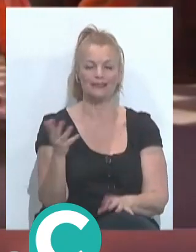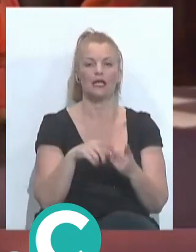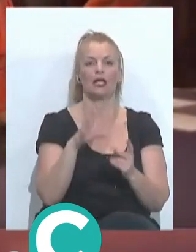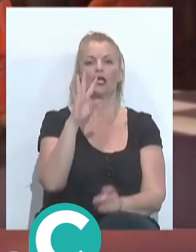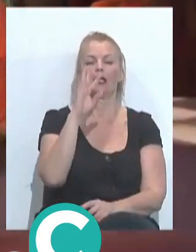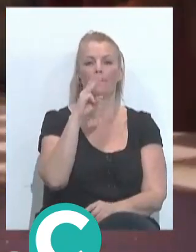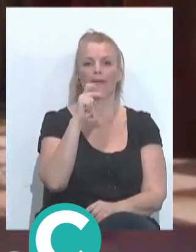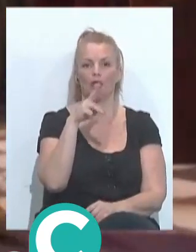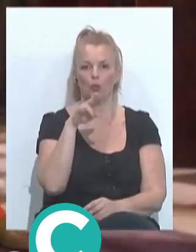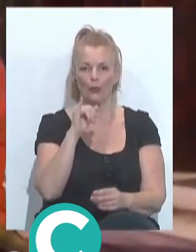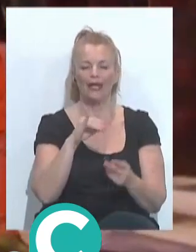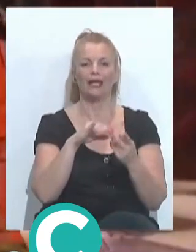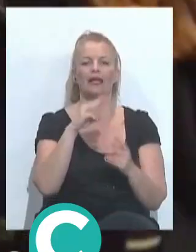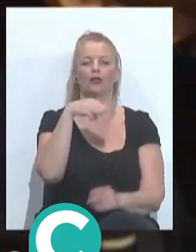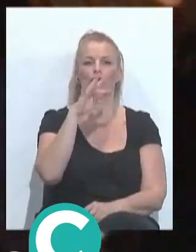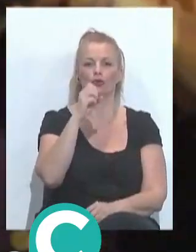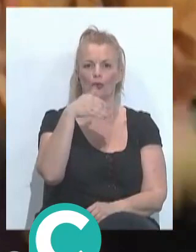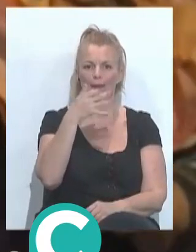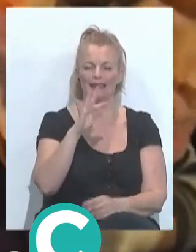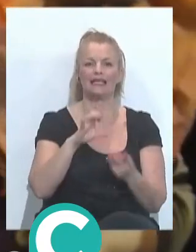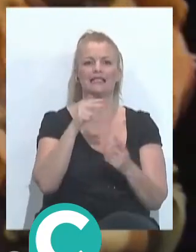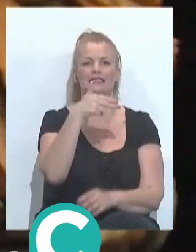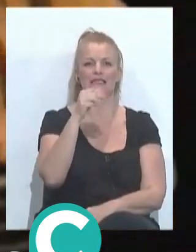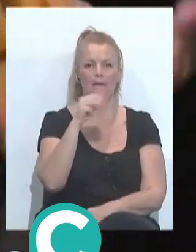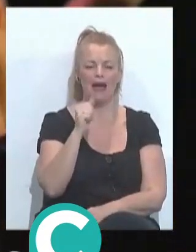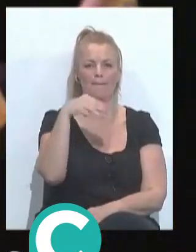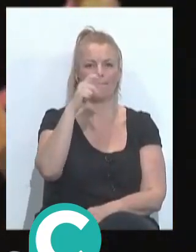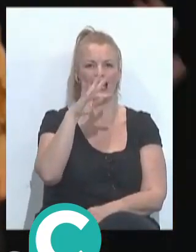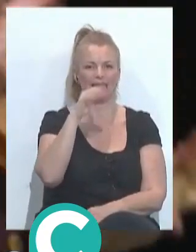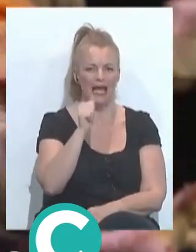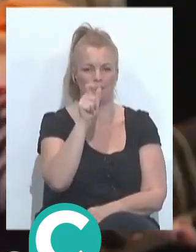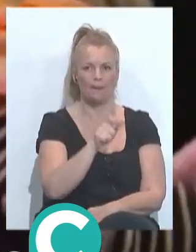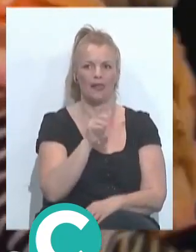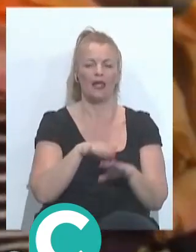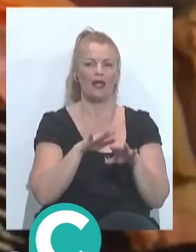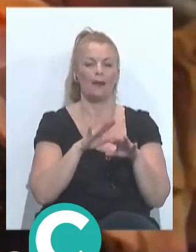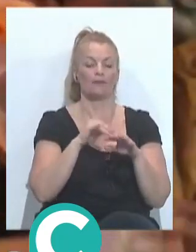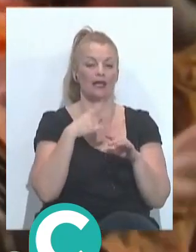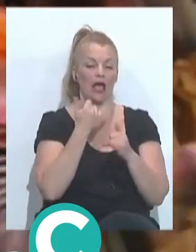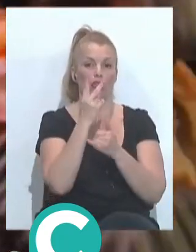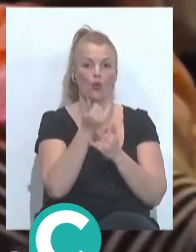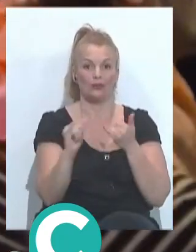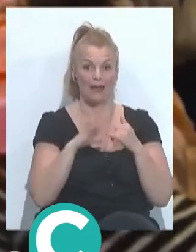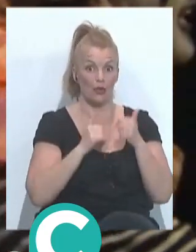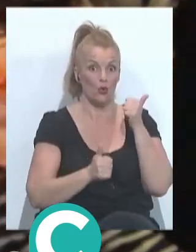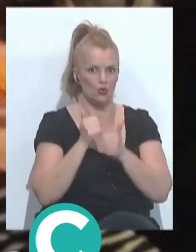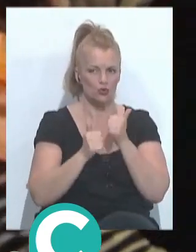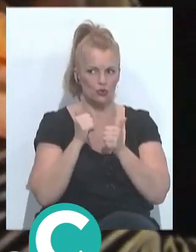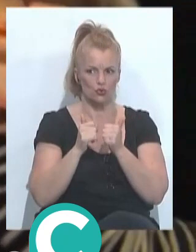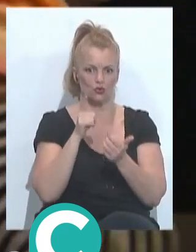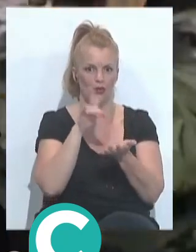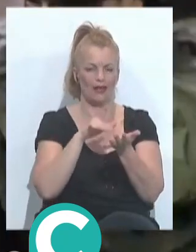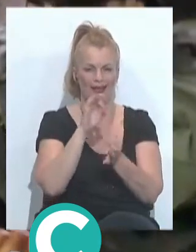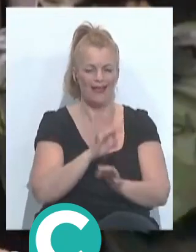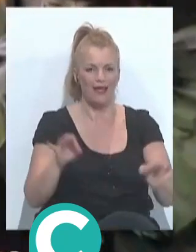y Tomate, la comparsa de Marta y el coro de Chapa, que debutaban en la fase última del concurso, no sé cuánto tiempo hacía que no